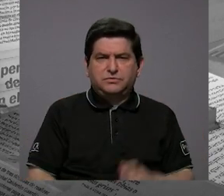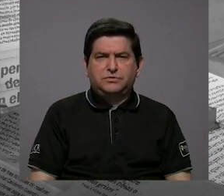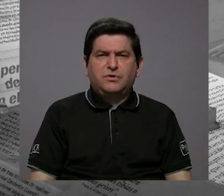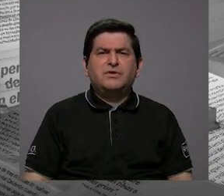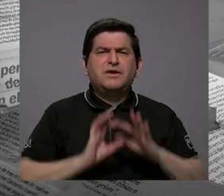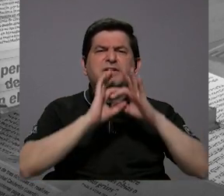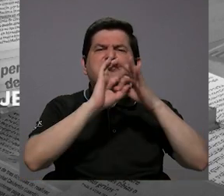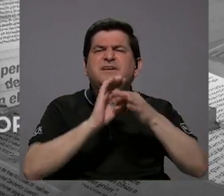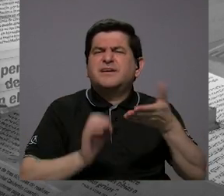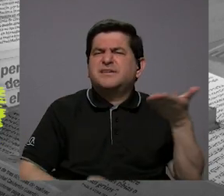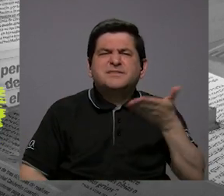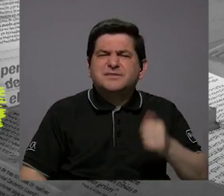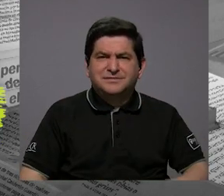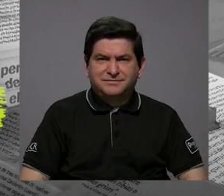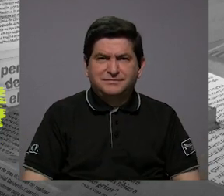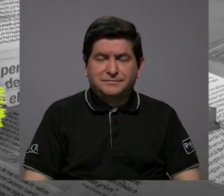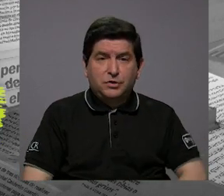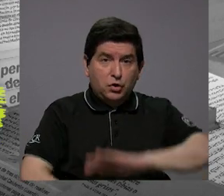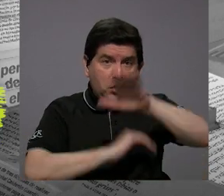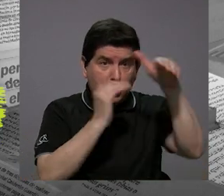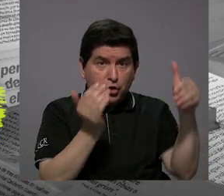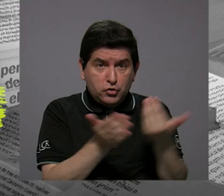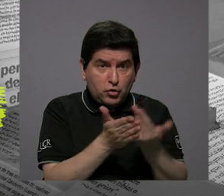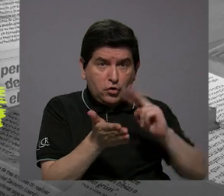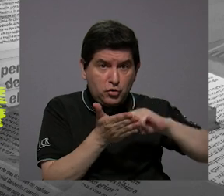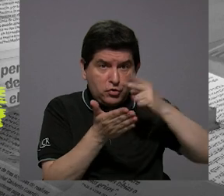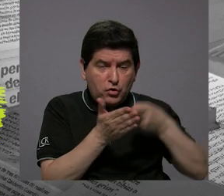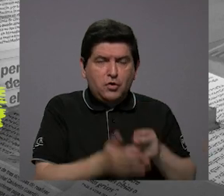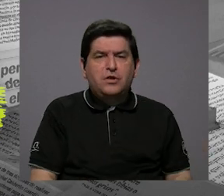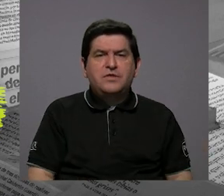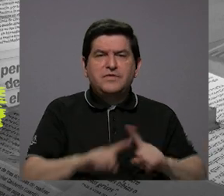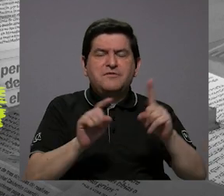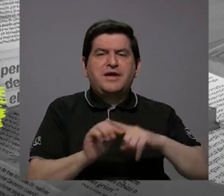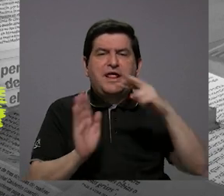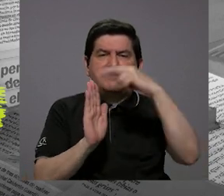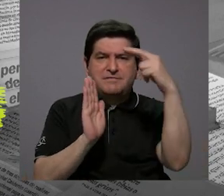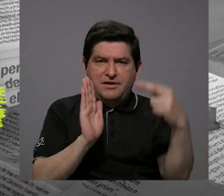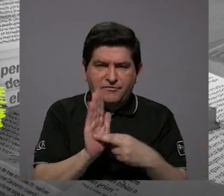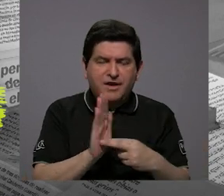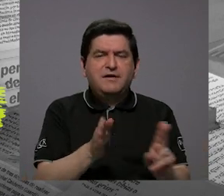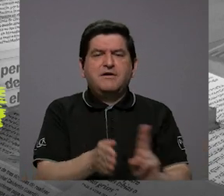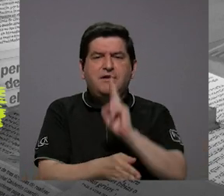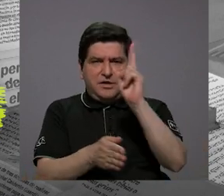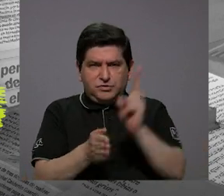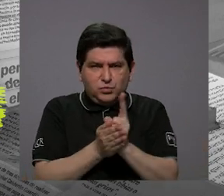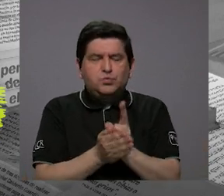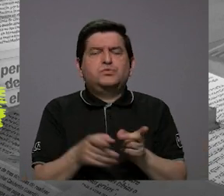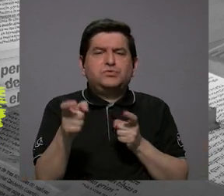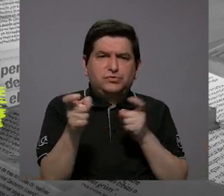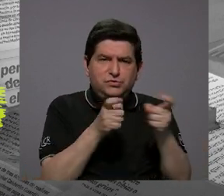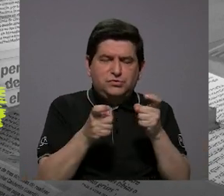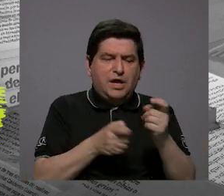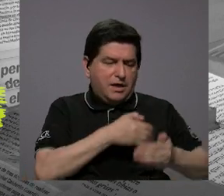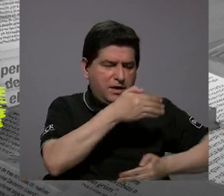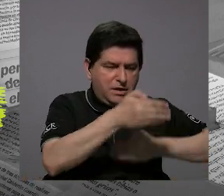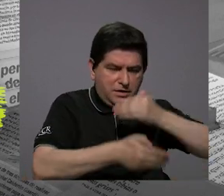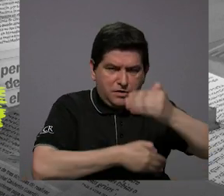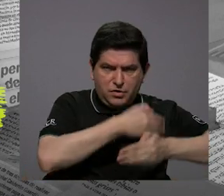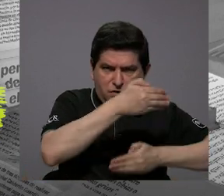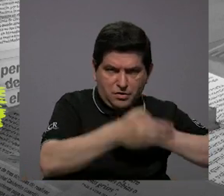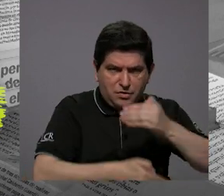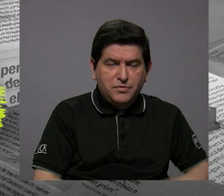ver con todo lo que es la regulación, el uso, el manejo, la gestión